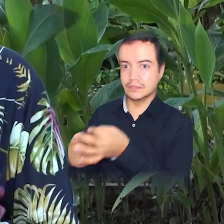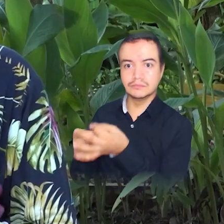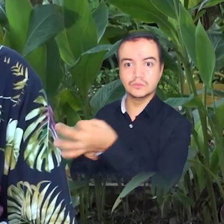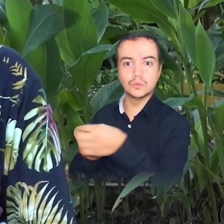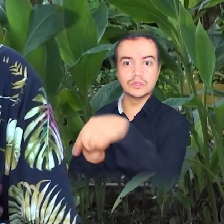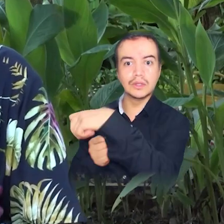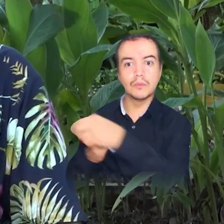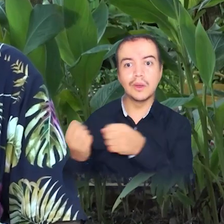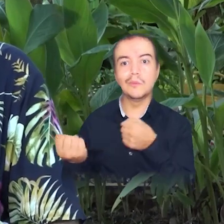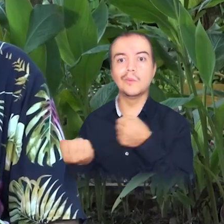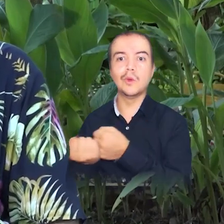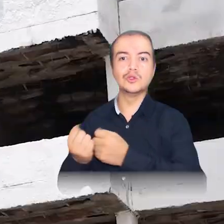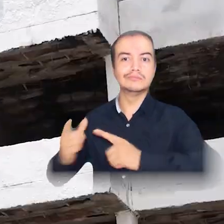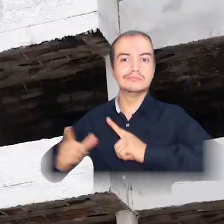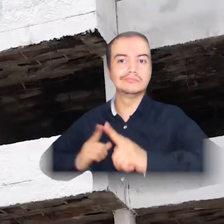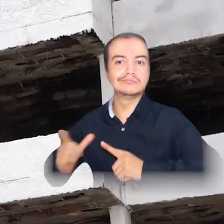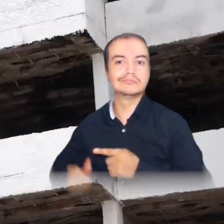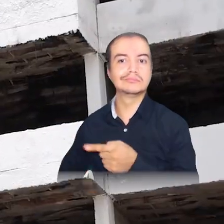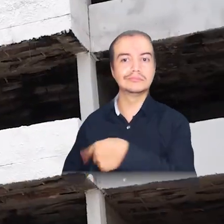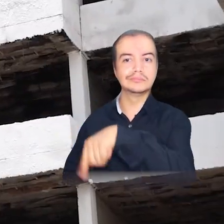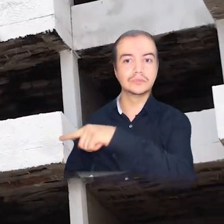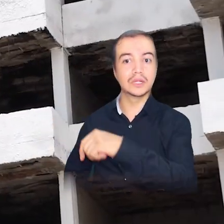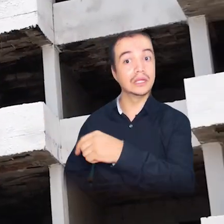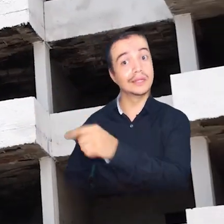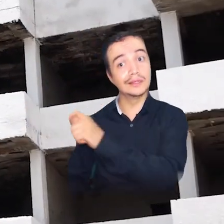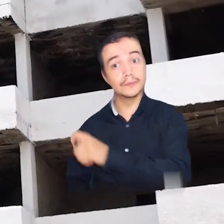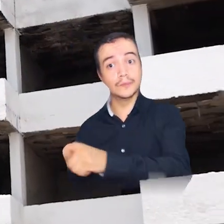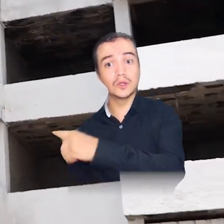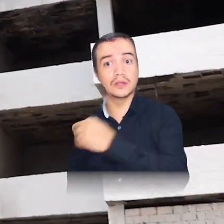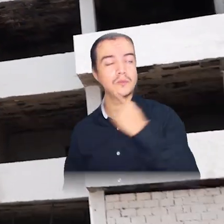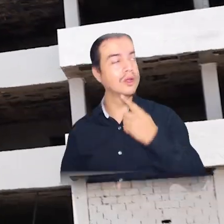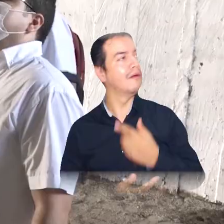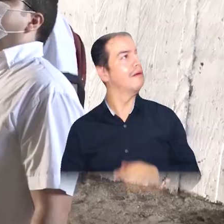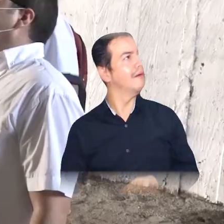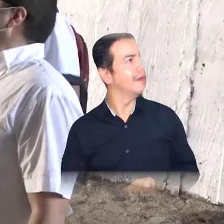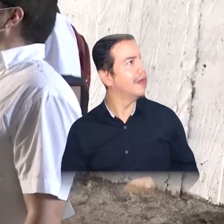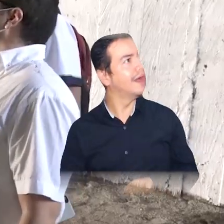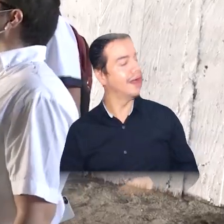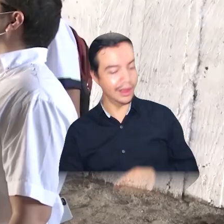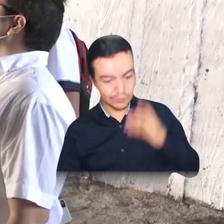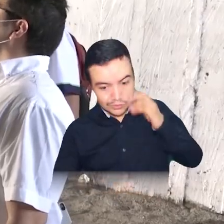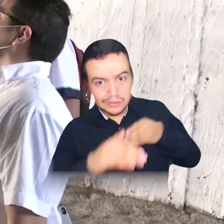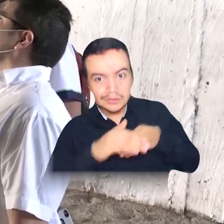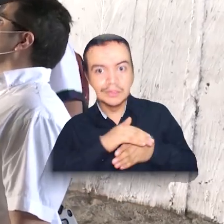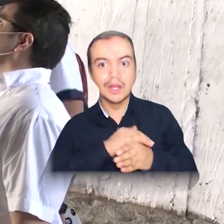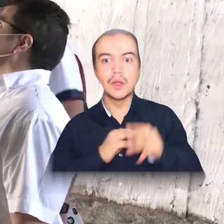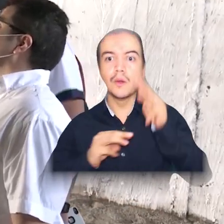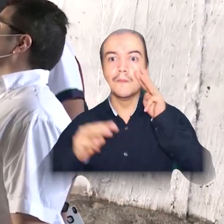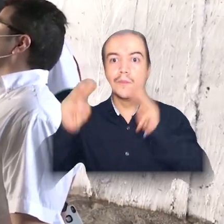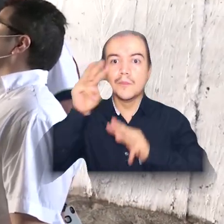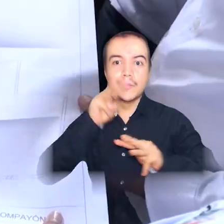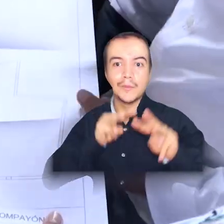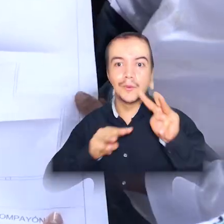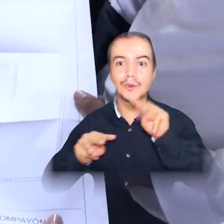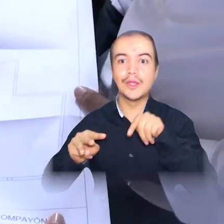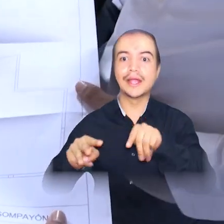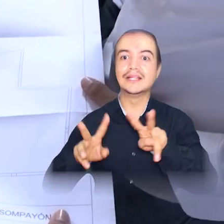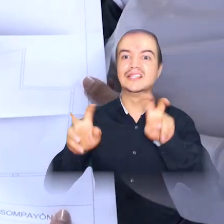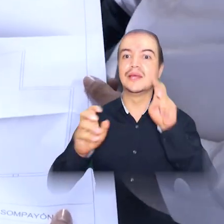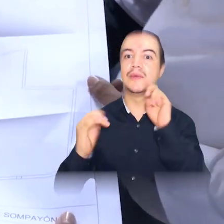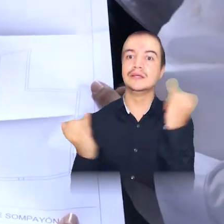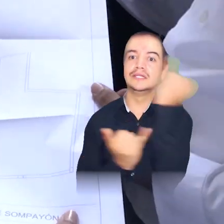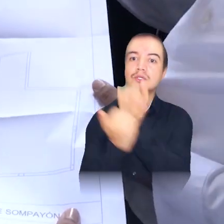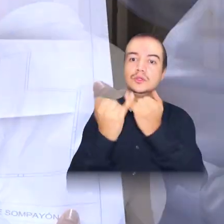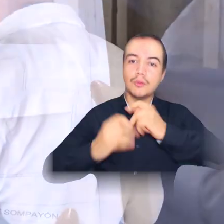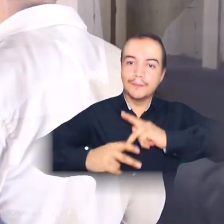iniciativas municipales para que el pueblo como tal pueda contar con un museo que sea un espacio para la